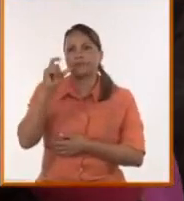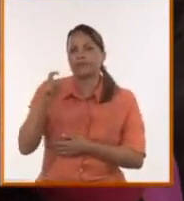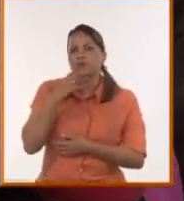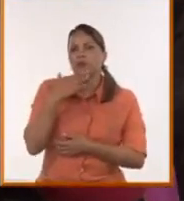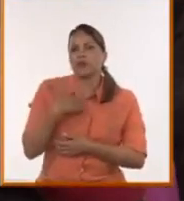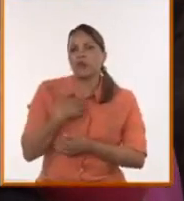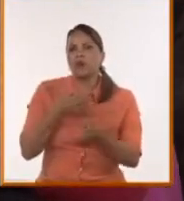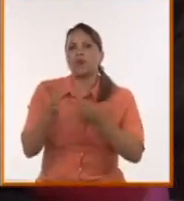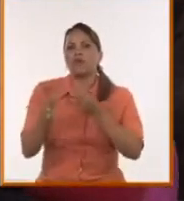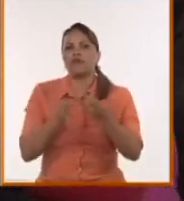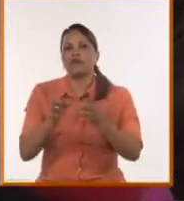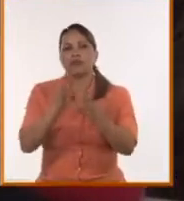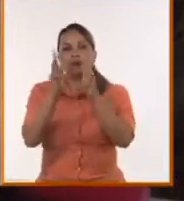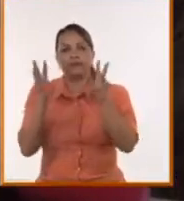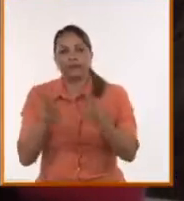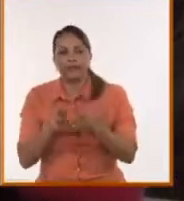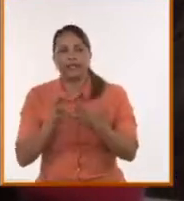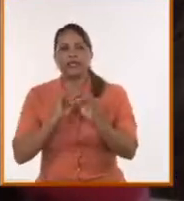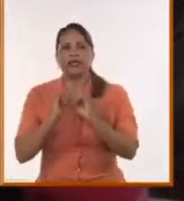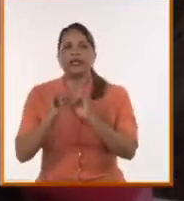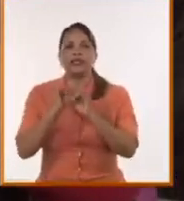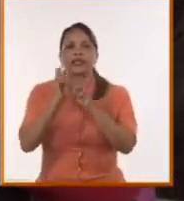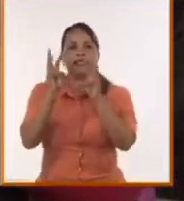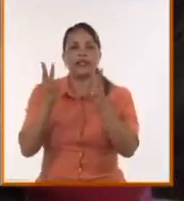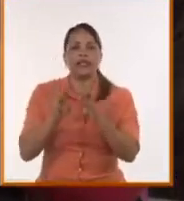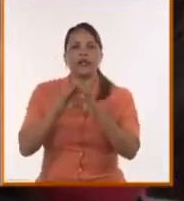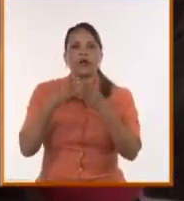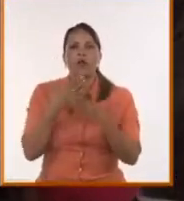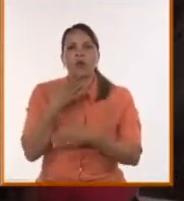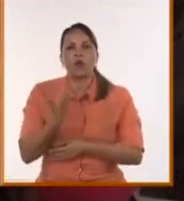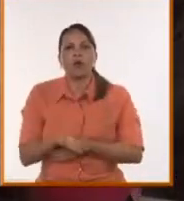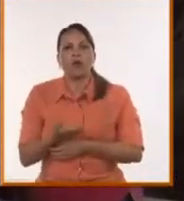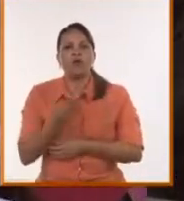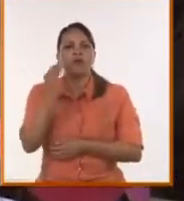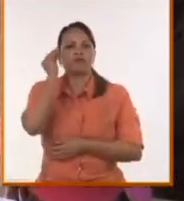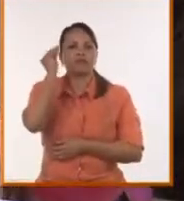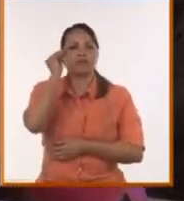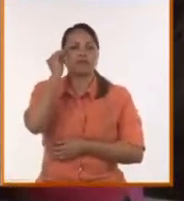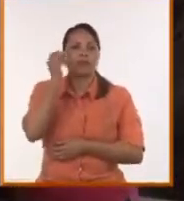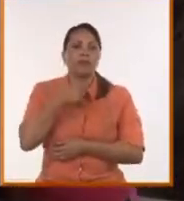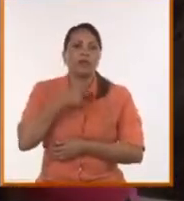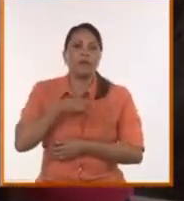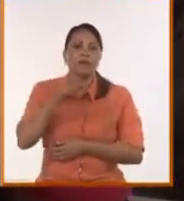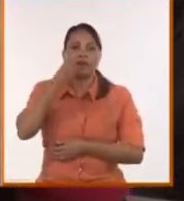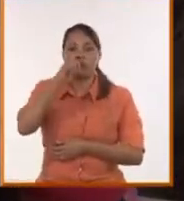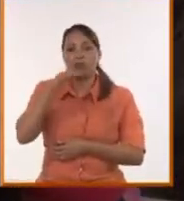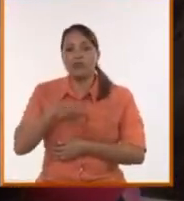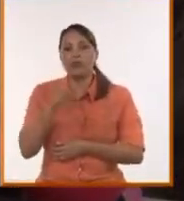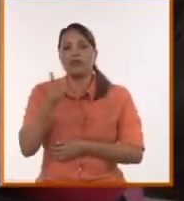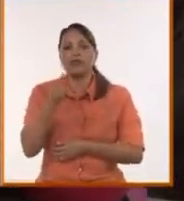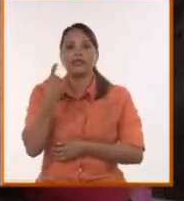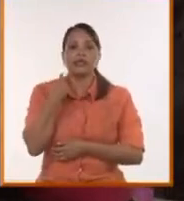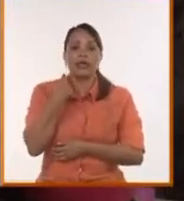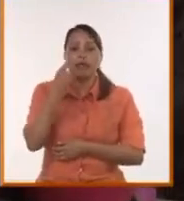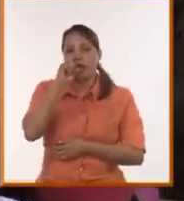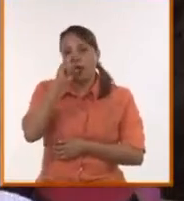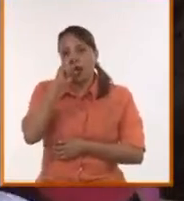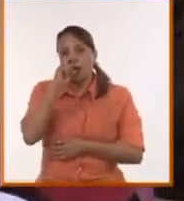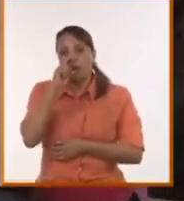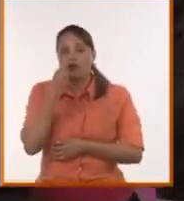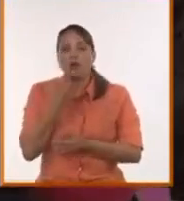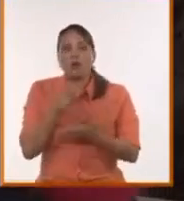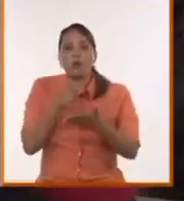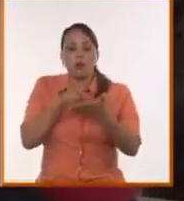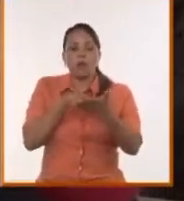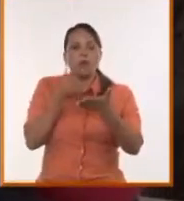cómo funciona el Internet, de cómo podemos vacunarnos con eso que está pasando allí? Que un niño hoy de 10 años tiene en su móvil, aquí te lo voy a quitar,